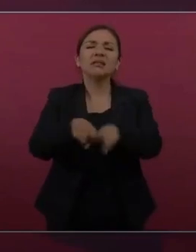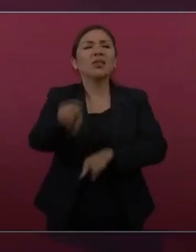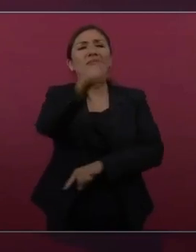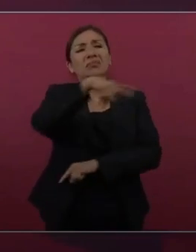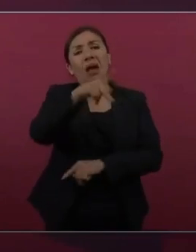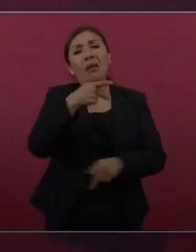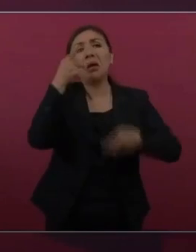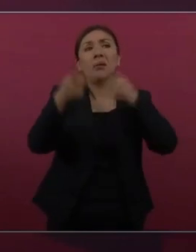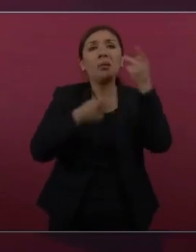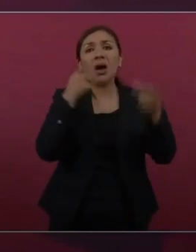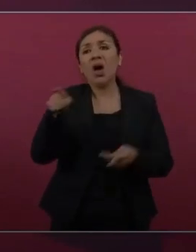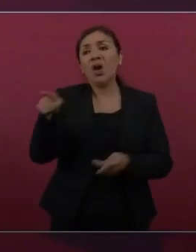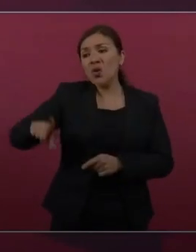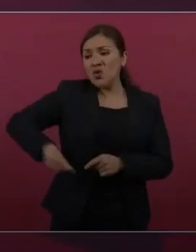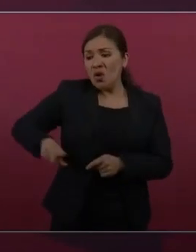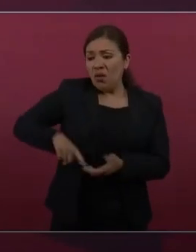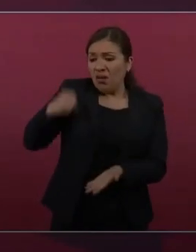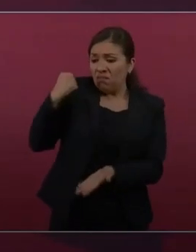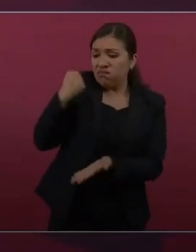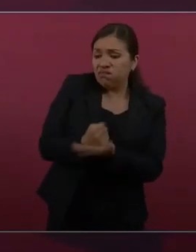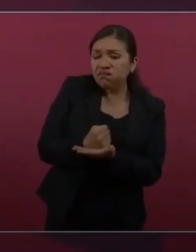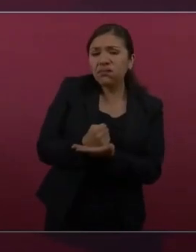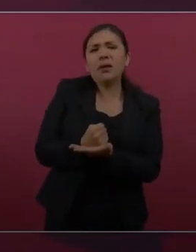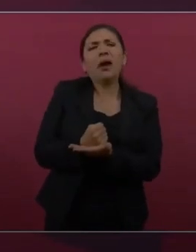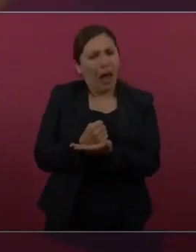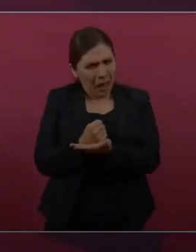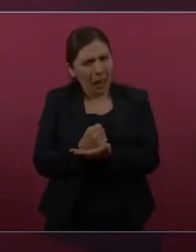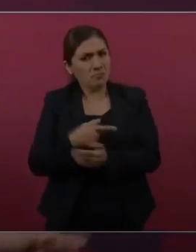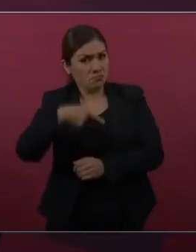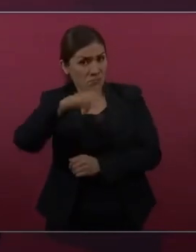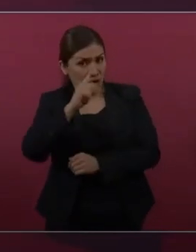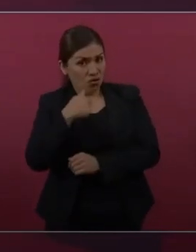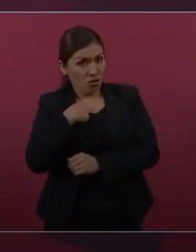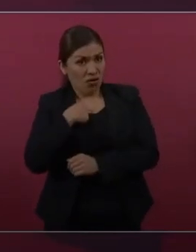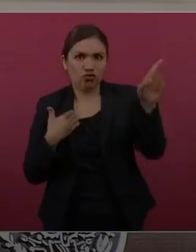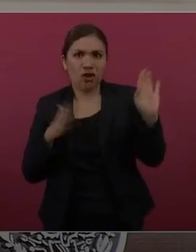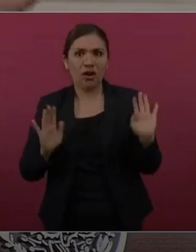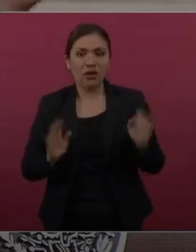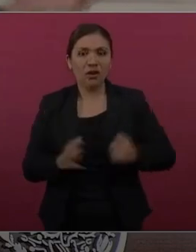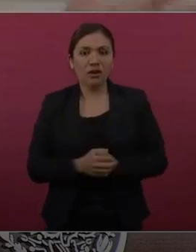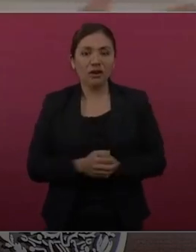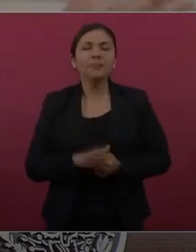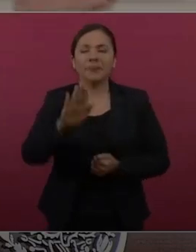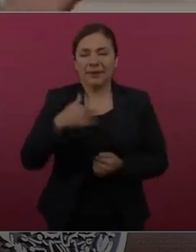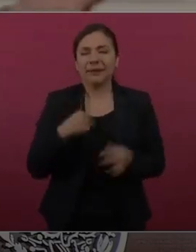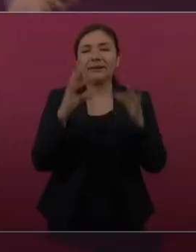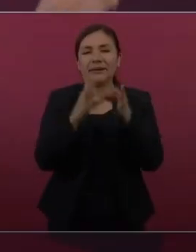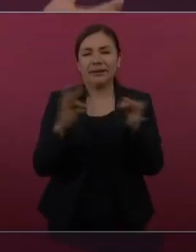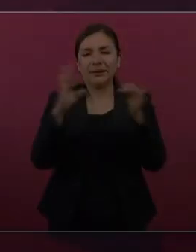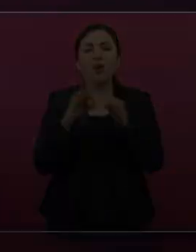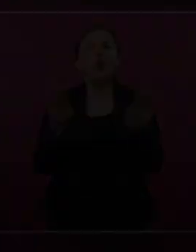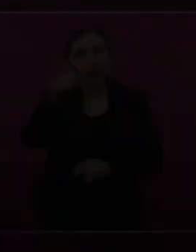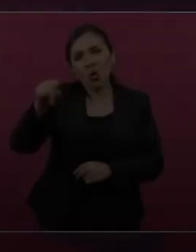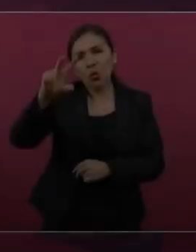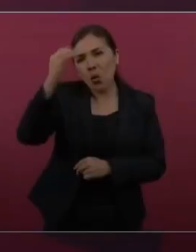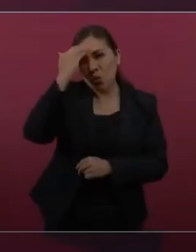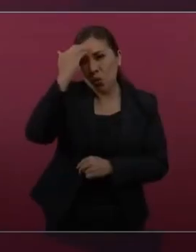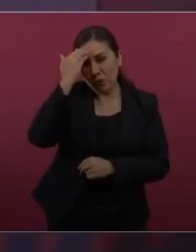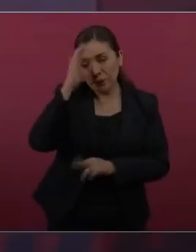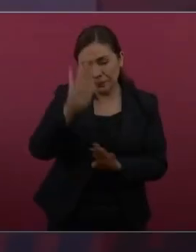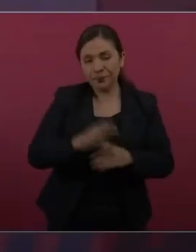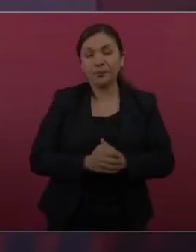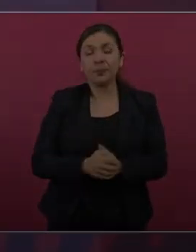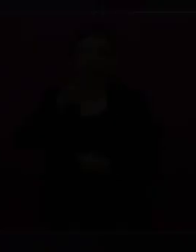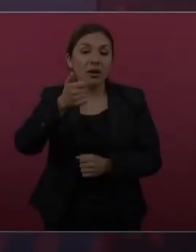Ellos dicen, hay autoritarismo. Sí, pero yo no declaré la guerra. Les voy a platicar cómo estuvo. En los